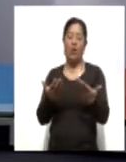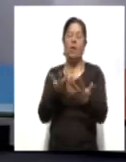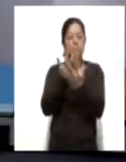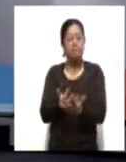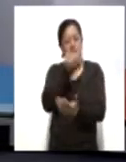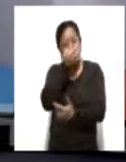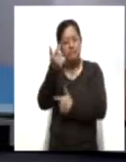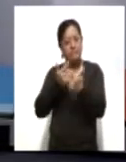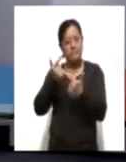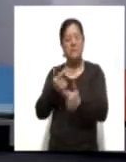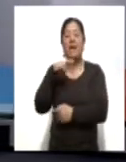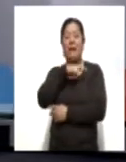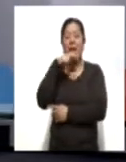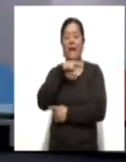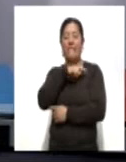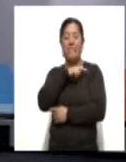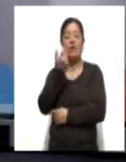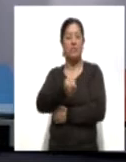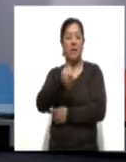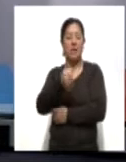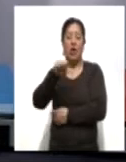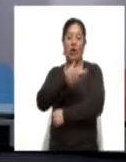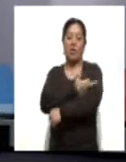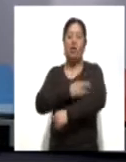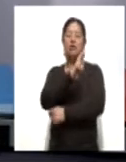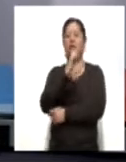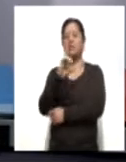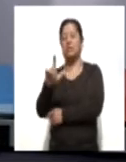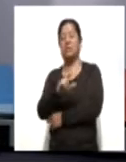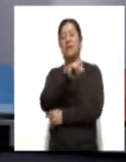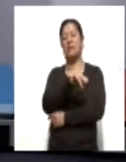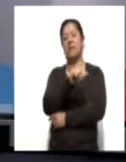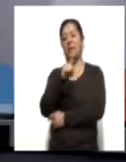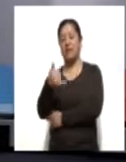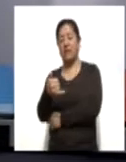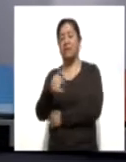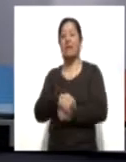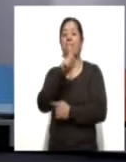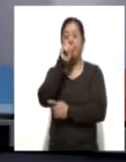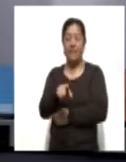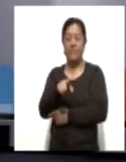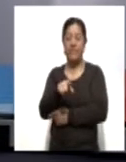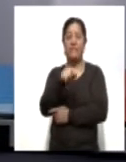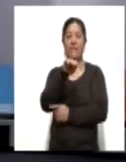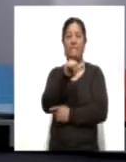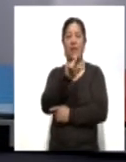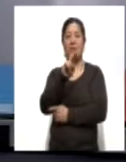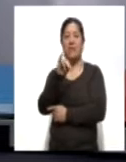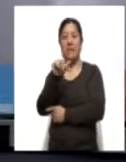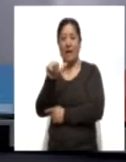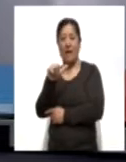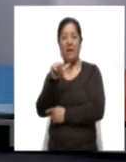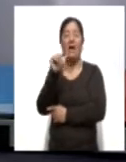pausa. Saludamos rápidamente en redes sociales. En esta tarde a Rocío Castro, Lira Nay López también está con nosotros. María Alicia